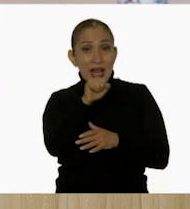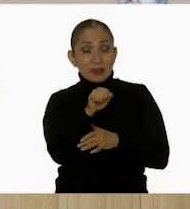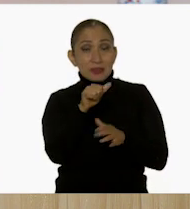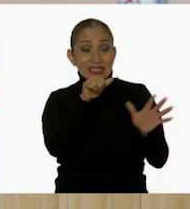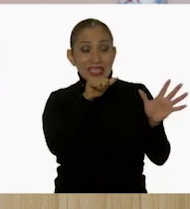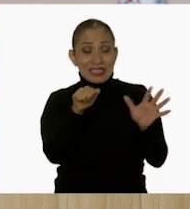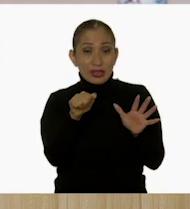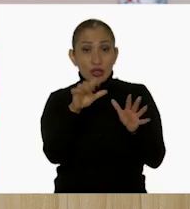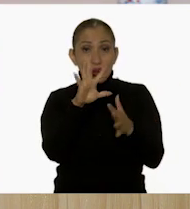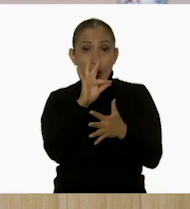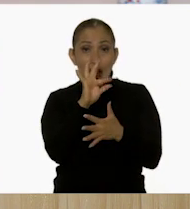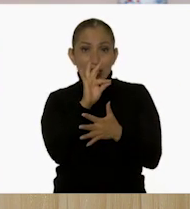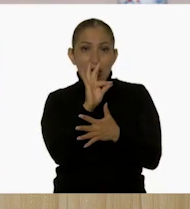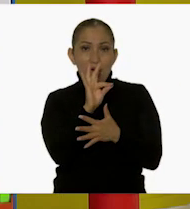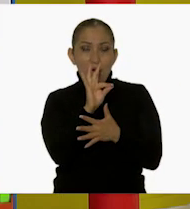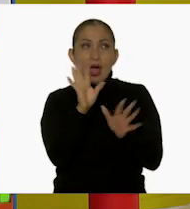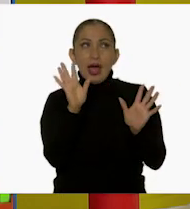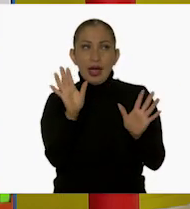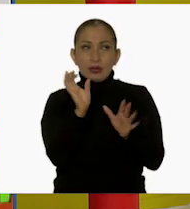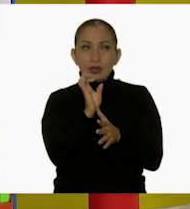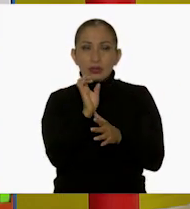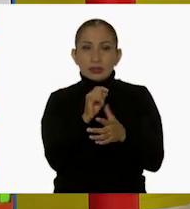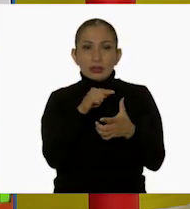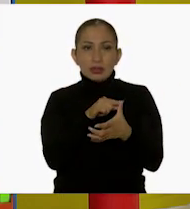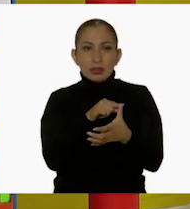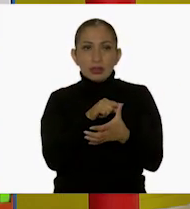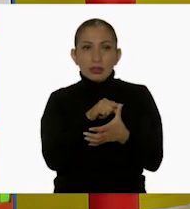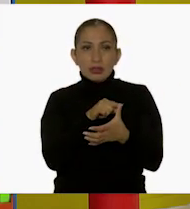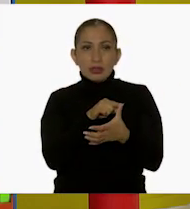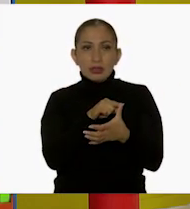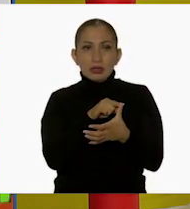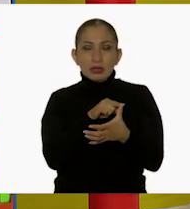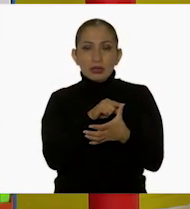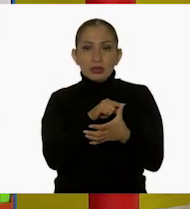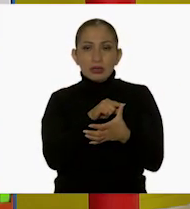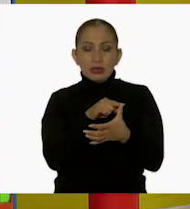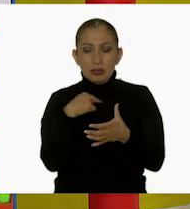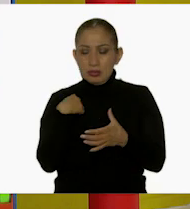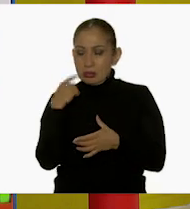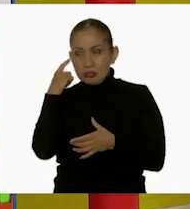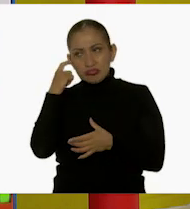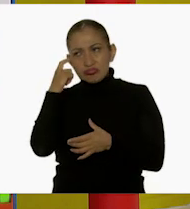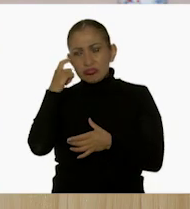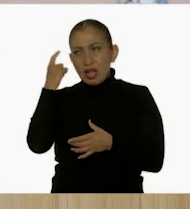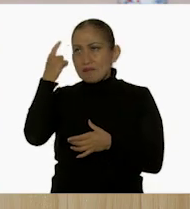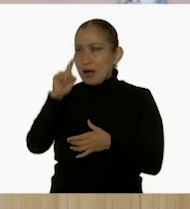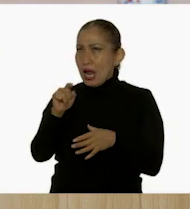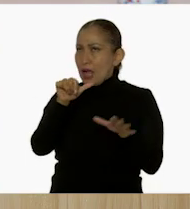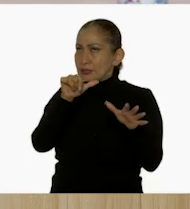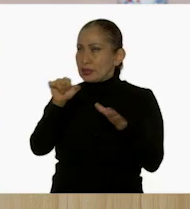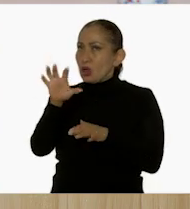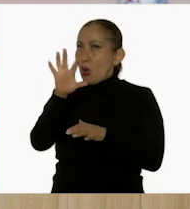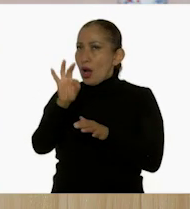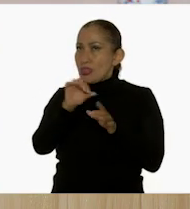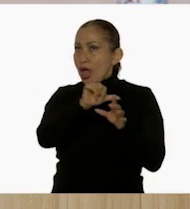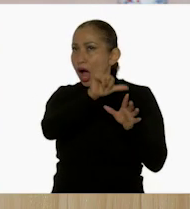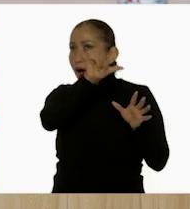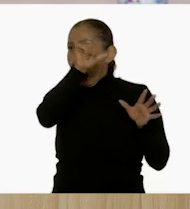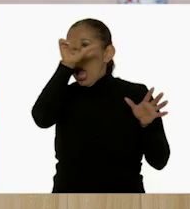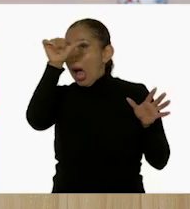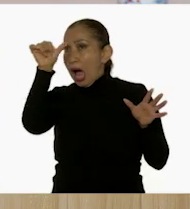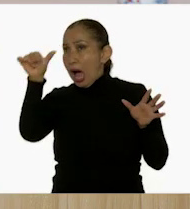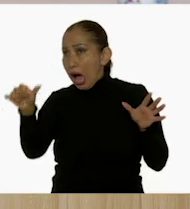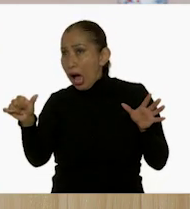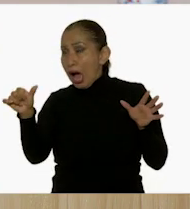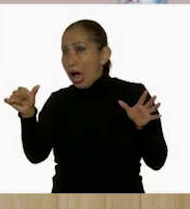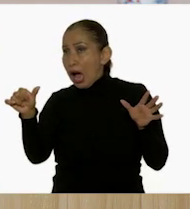640? Exacto. Entonces, serían, ¿cuánto? Pues, para que 640 se